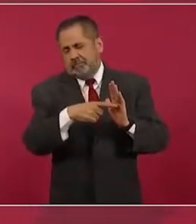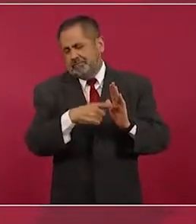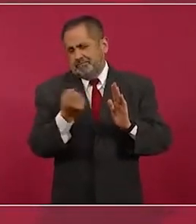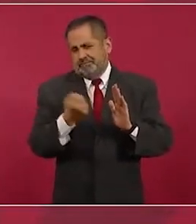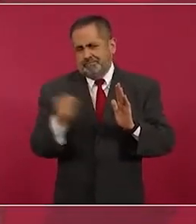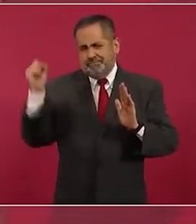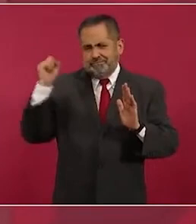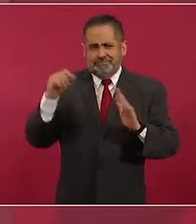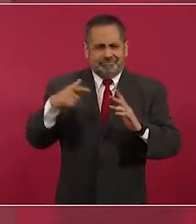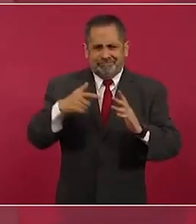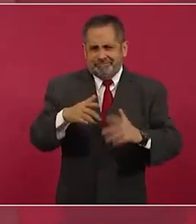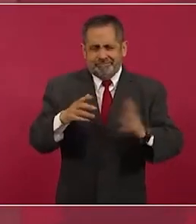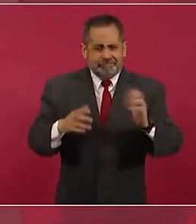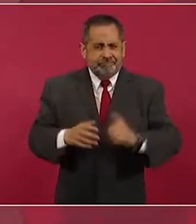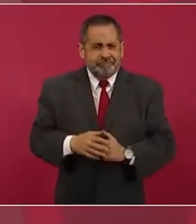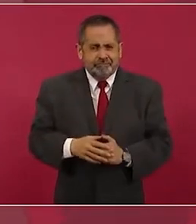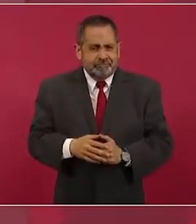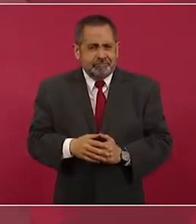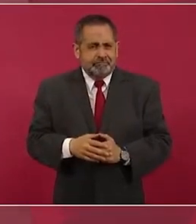son